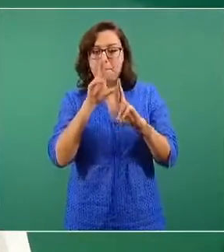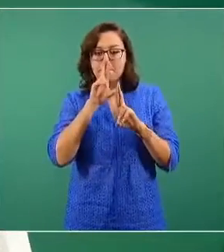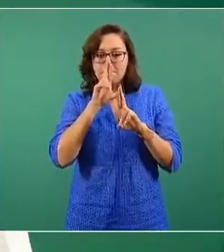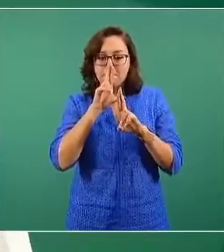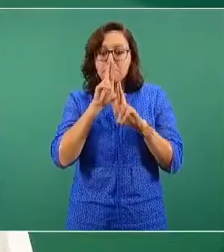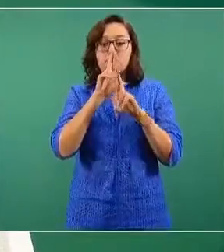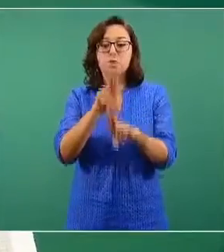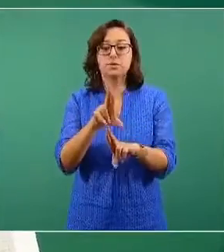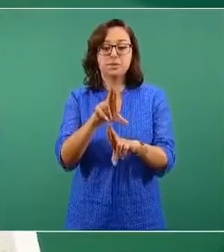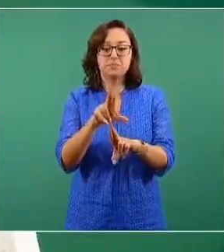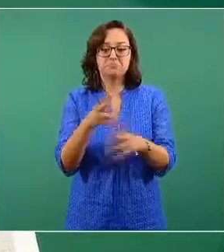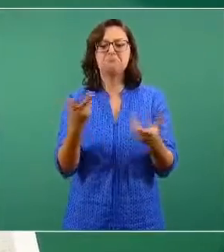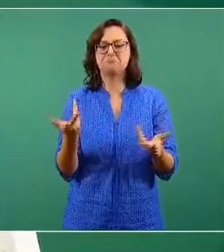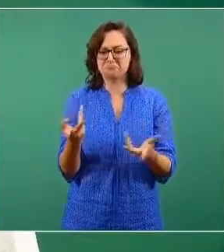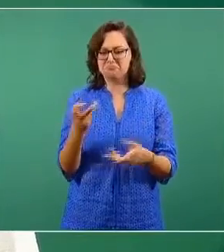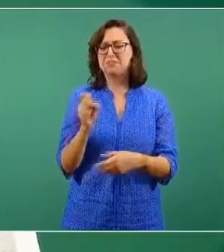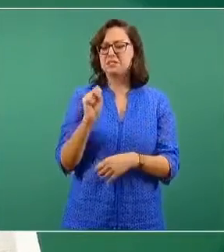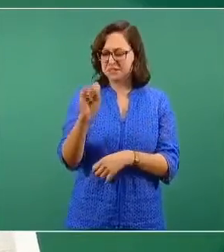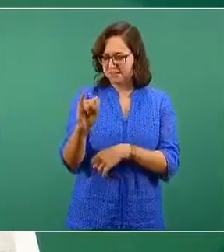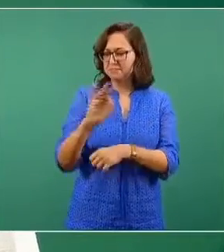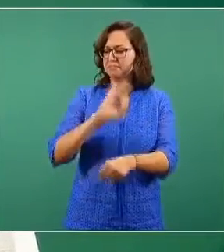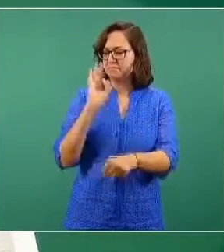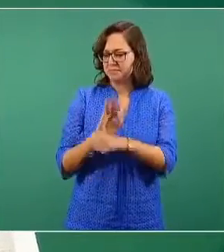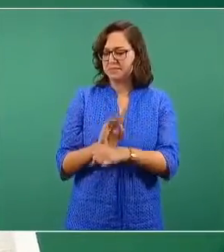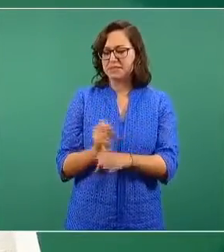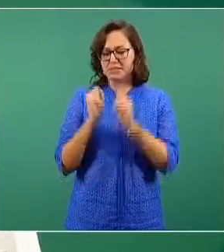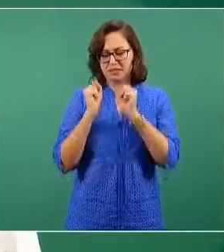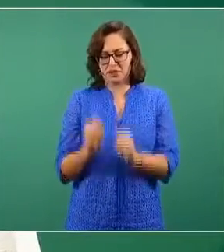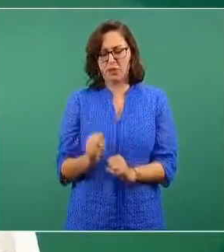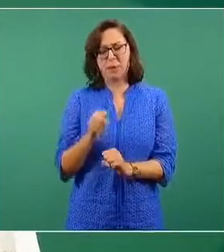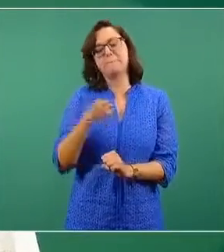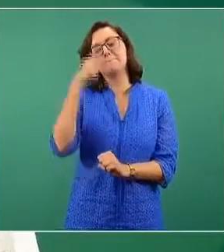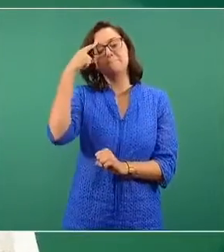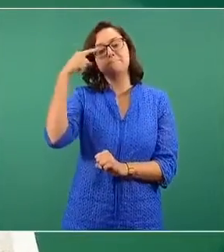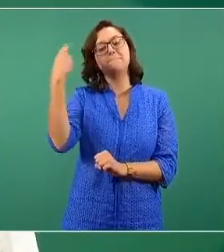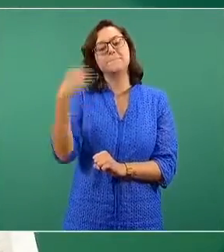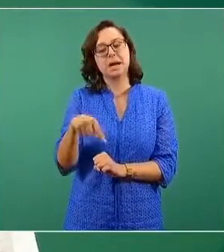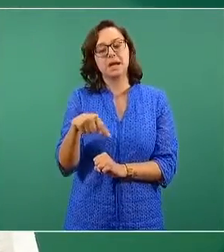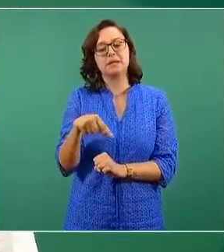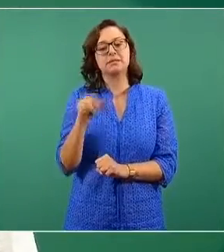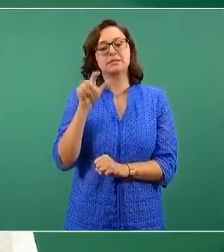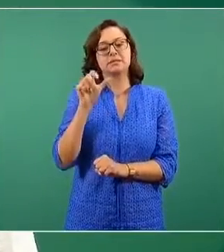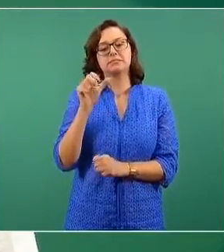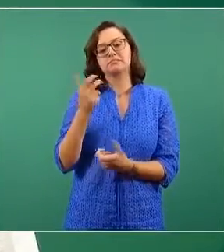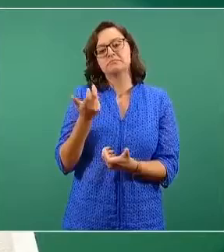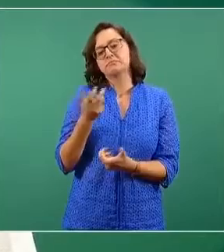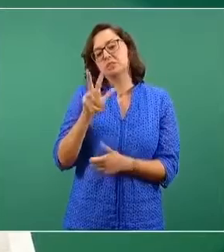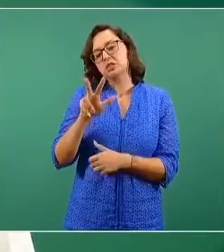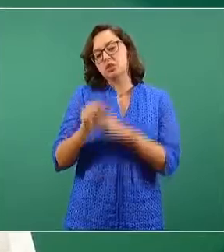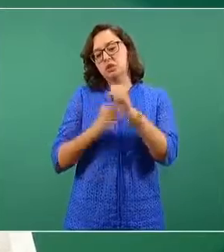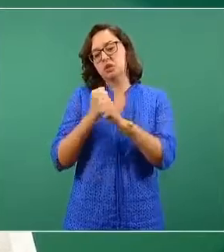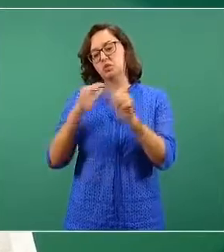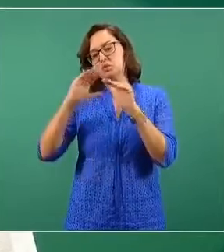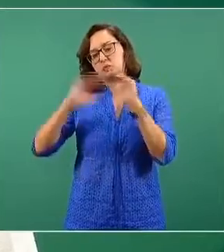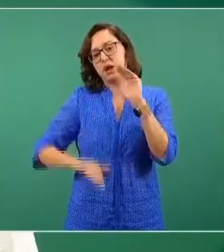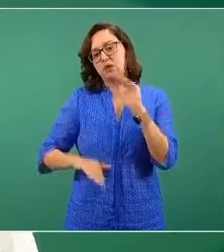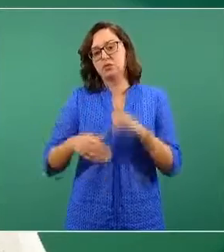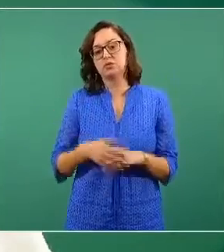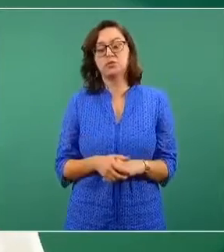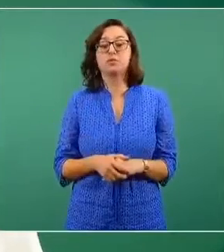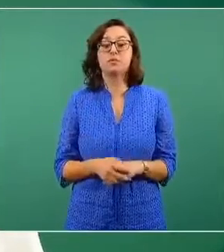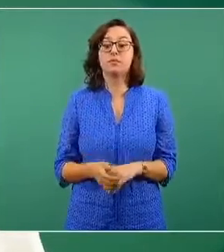efectivamente la vacuna es segura y es eficaz en personas menores de edad. Cuando eso ocurra,